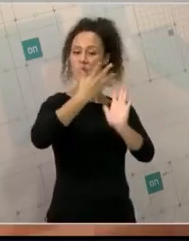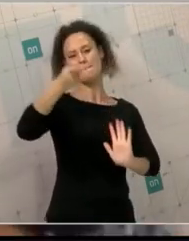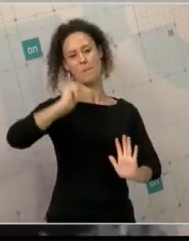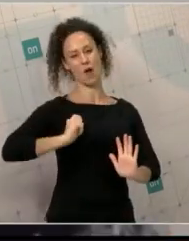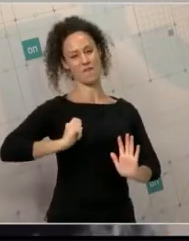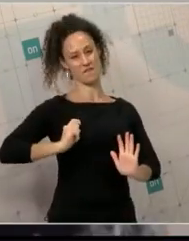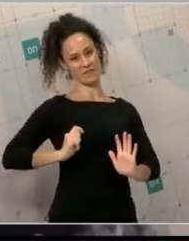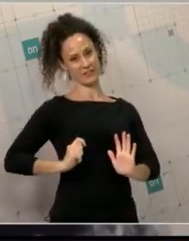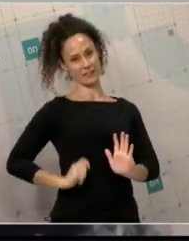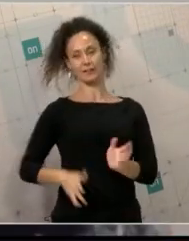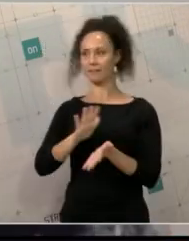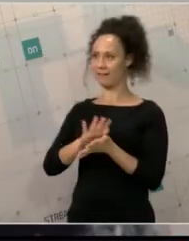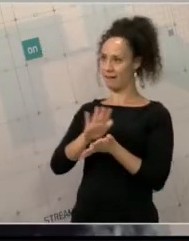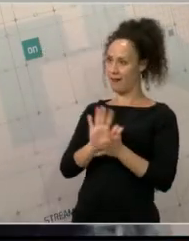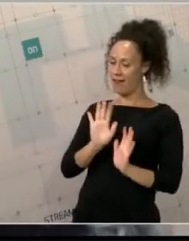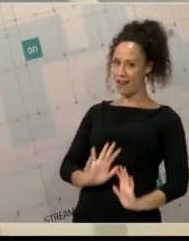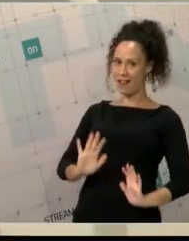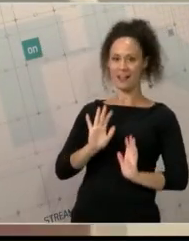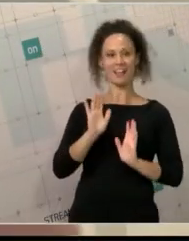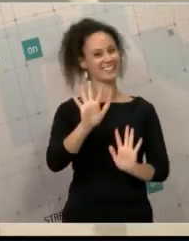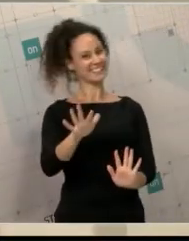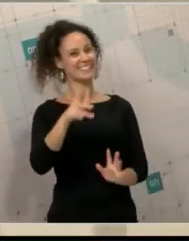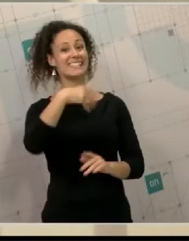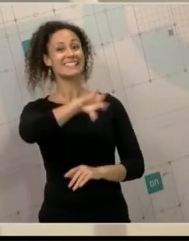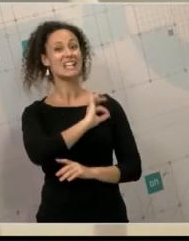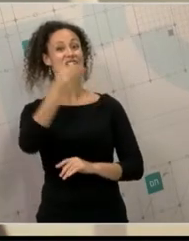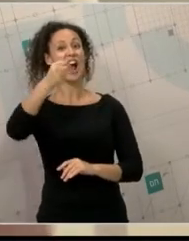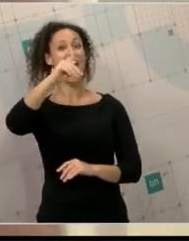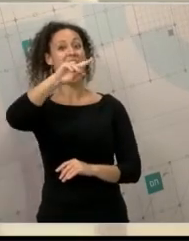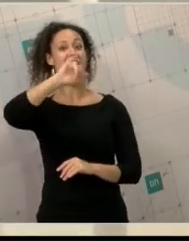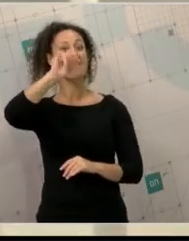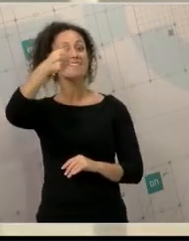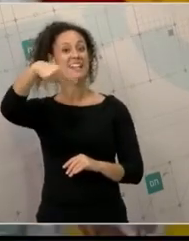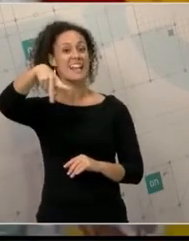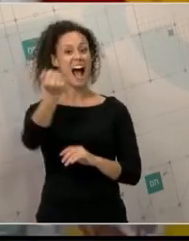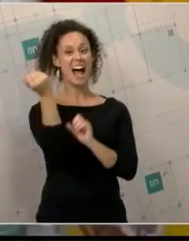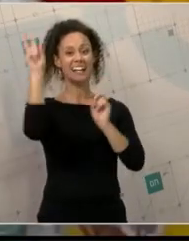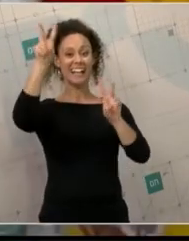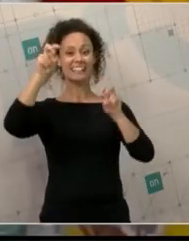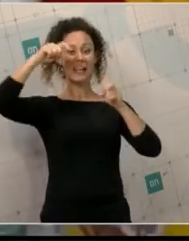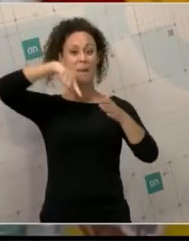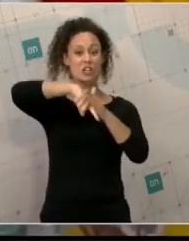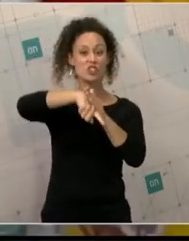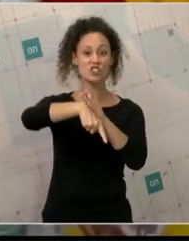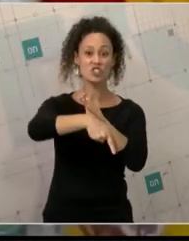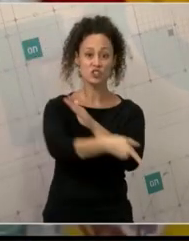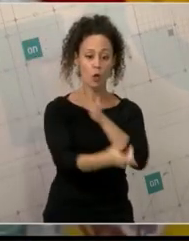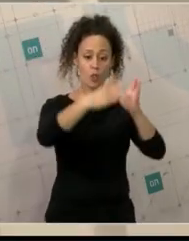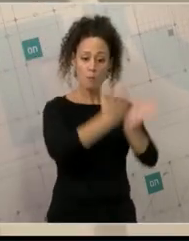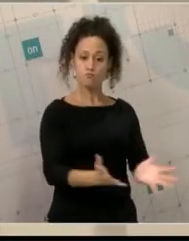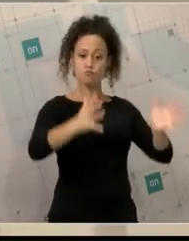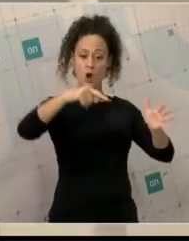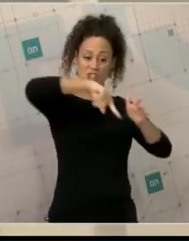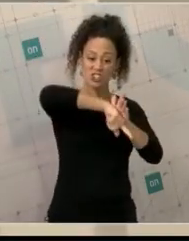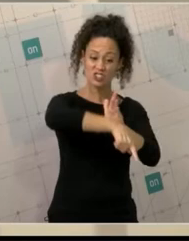estoy escuchando, su argumento de meter sonda en los pozos de la desoladora en dos días. ¿Cree usted que puede tenerse en pie? Que no